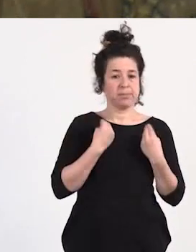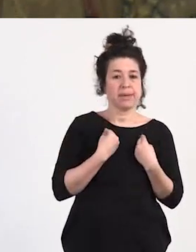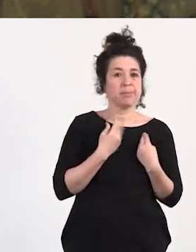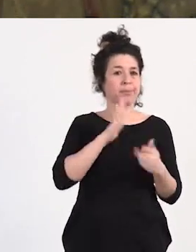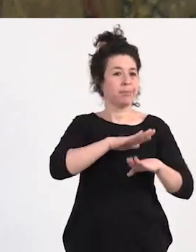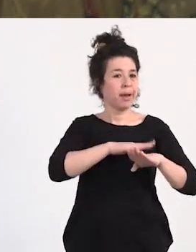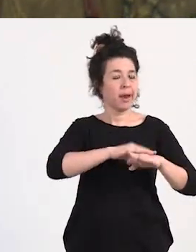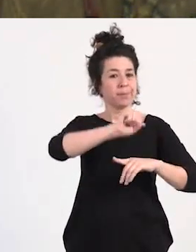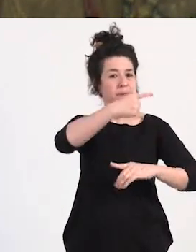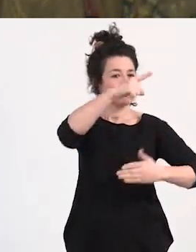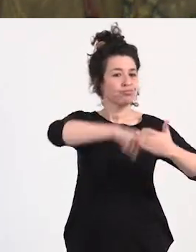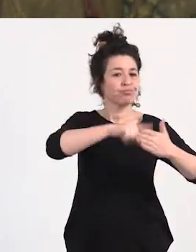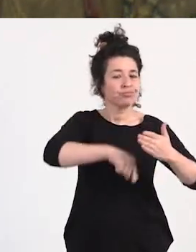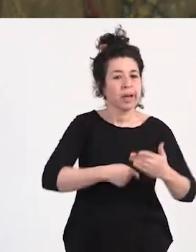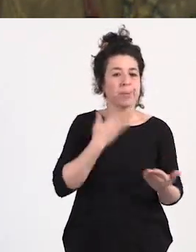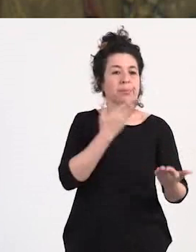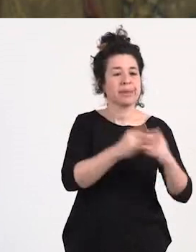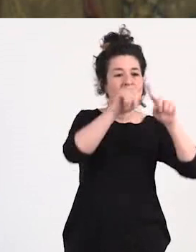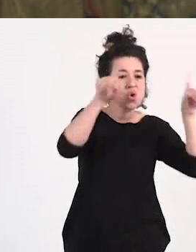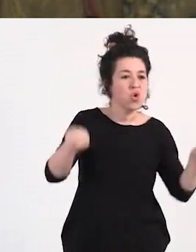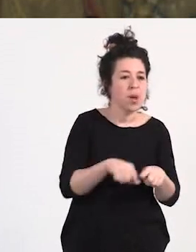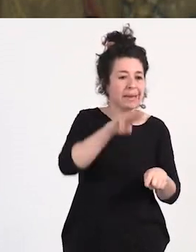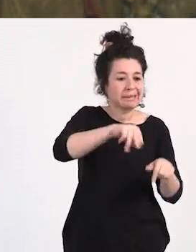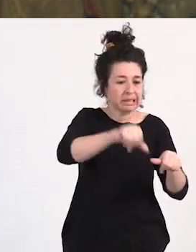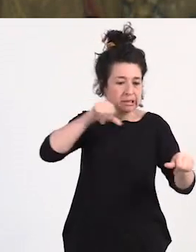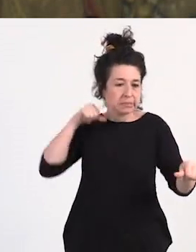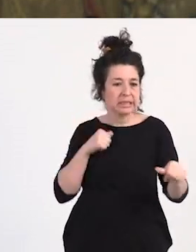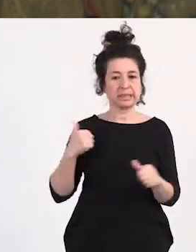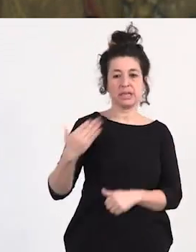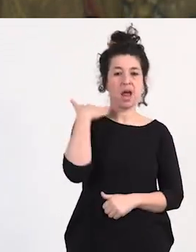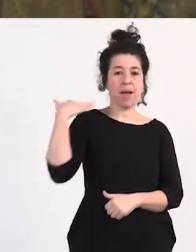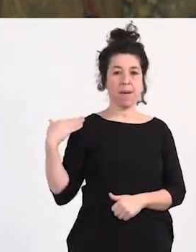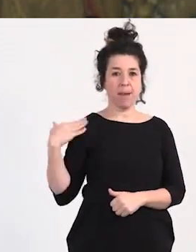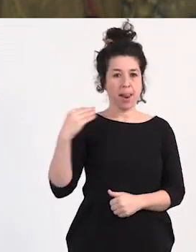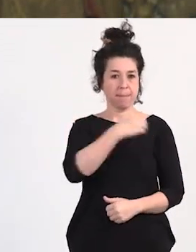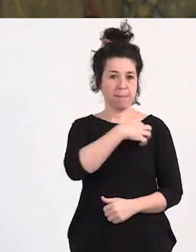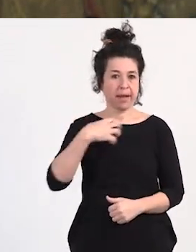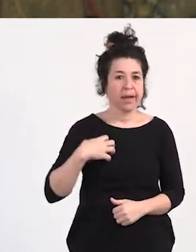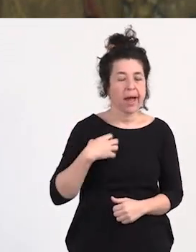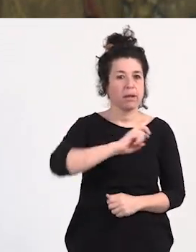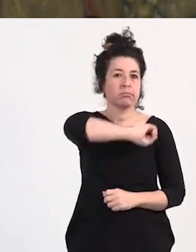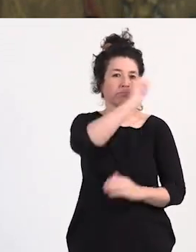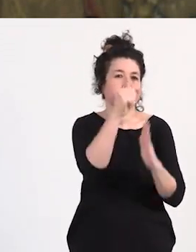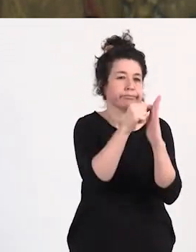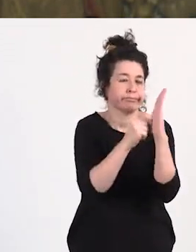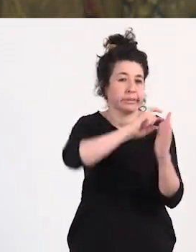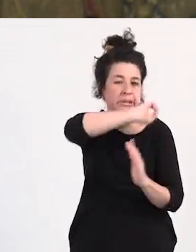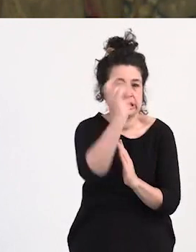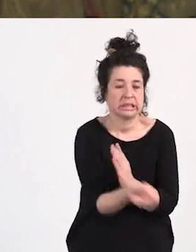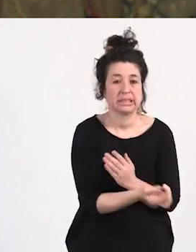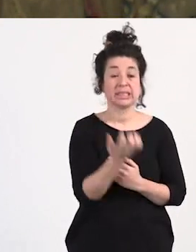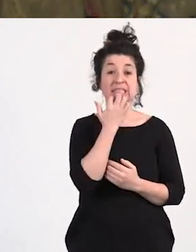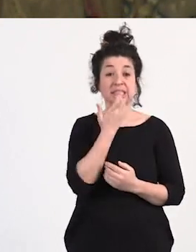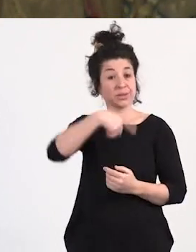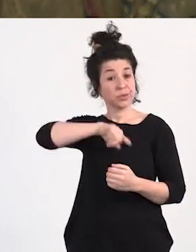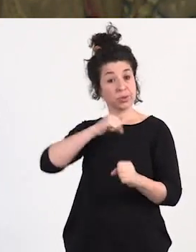y pues o aval bancario o un montón de obligaciones si nuestra profesión estuviese reconocida nosotras